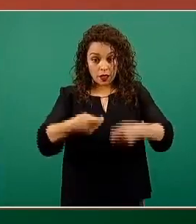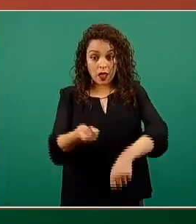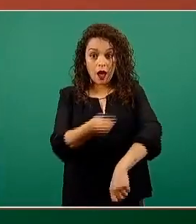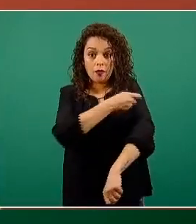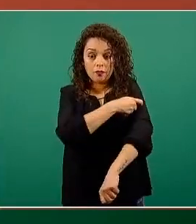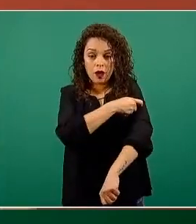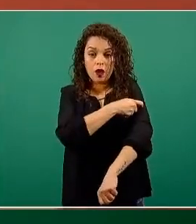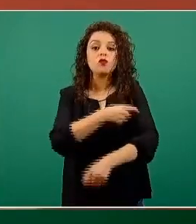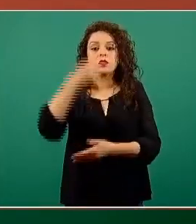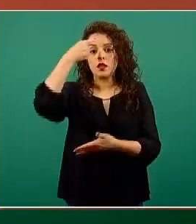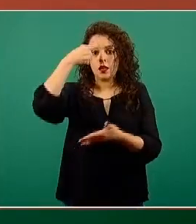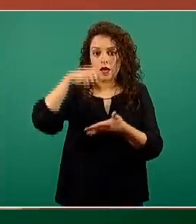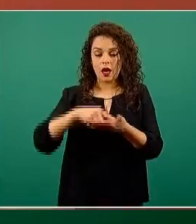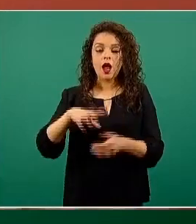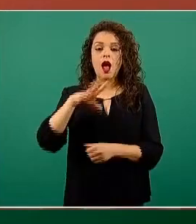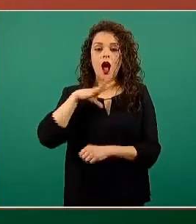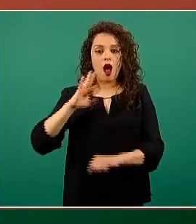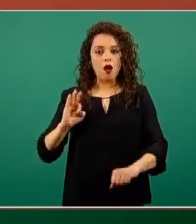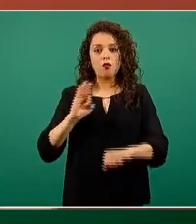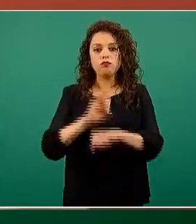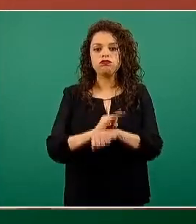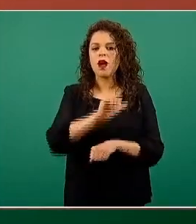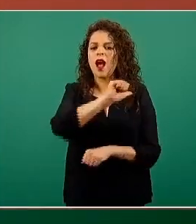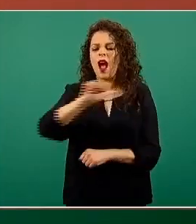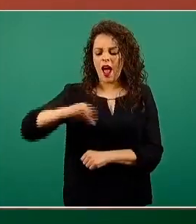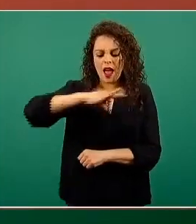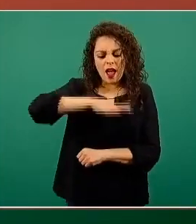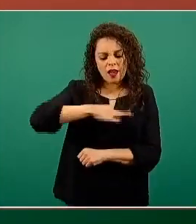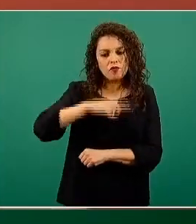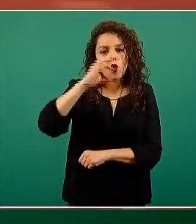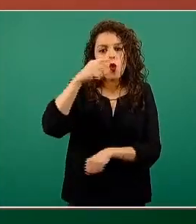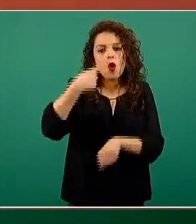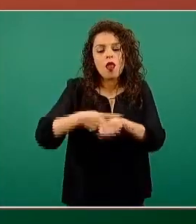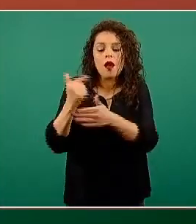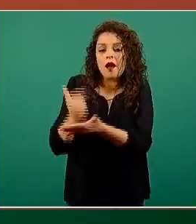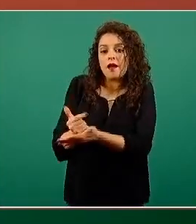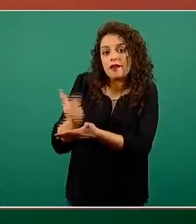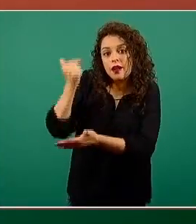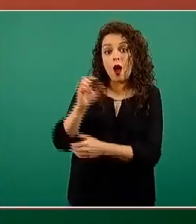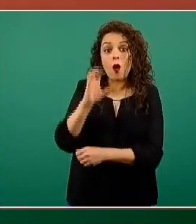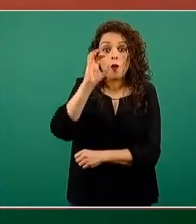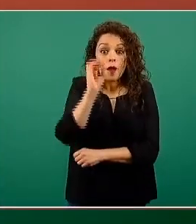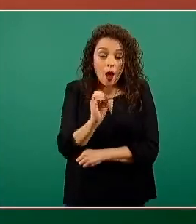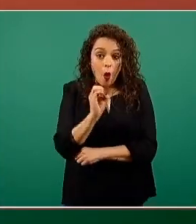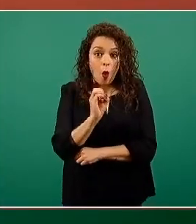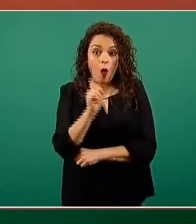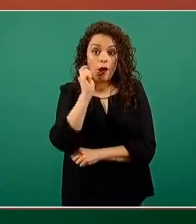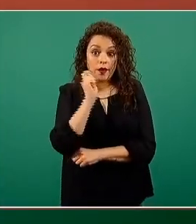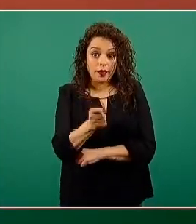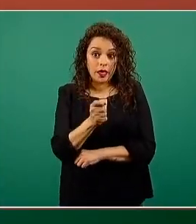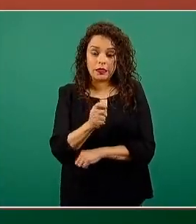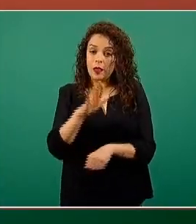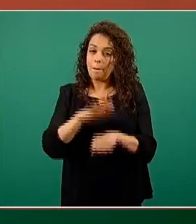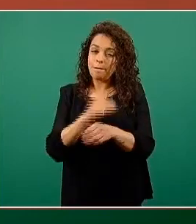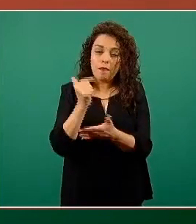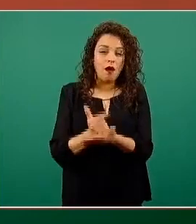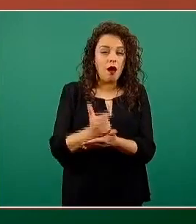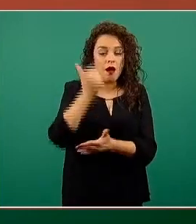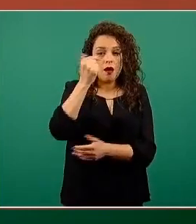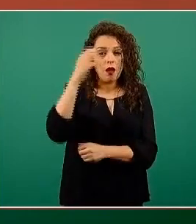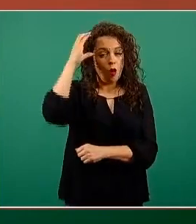protegida contra la infección, la enfermedad o la enfermedad grave o el desenlace más grave de la enfermedad que puede ser la muerte.